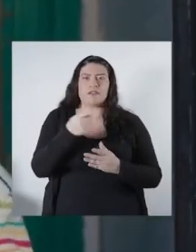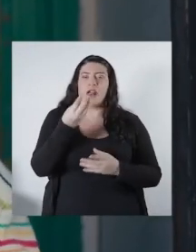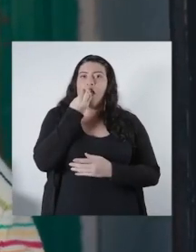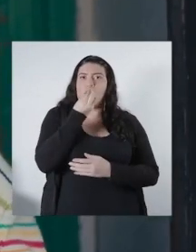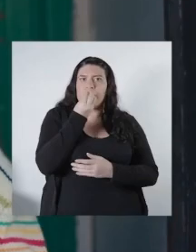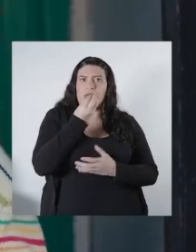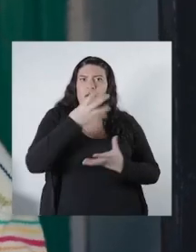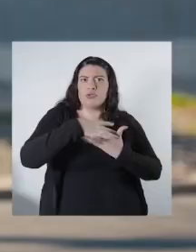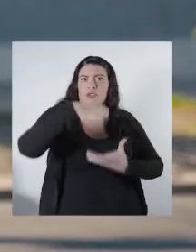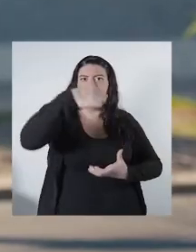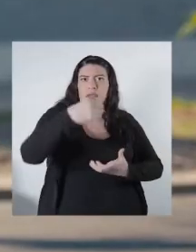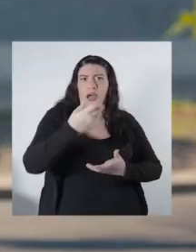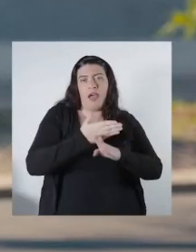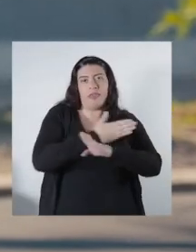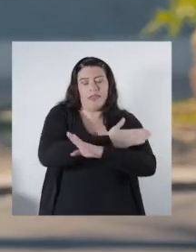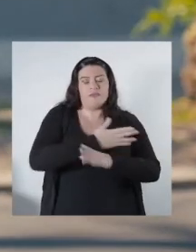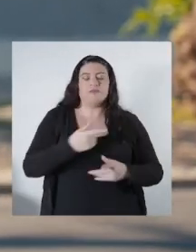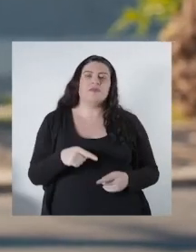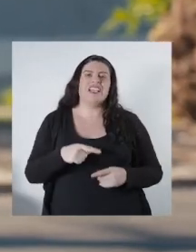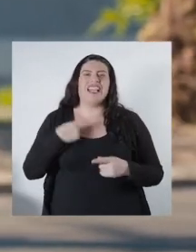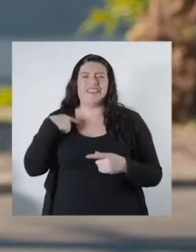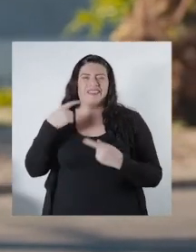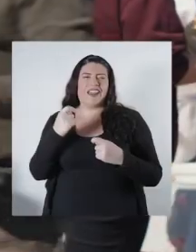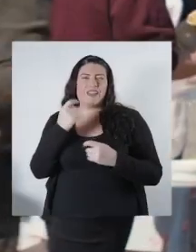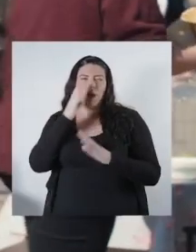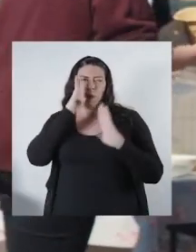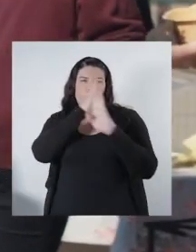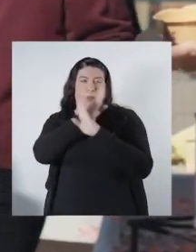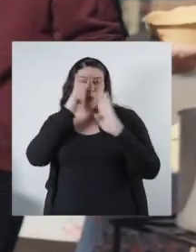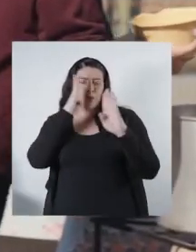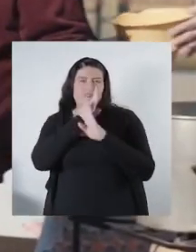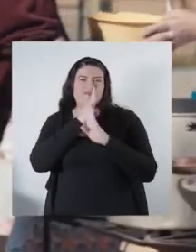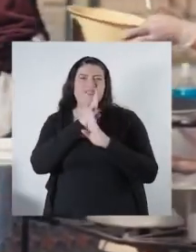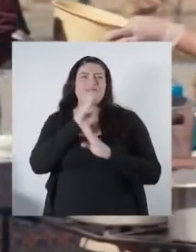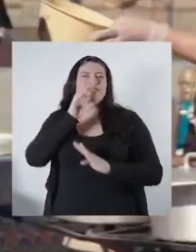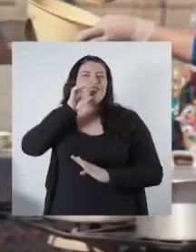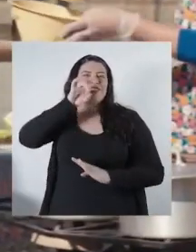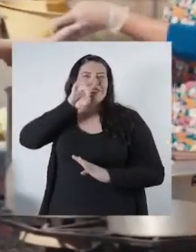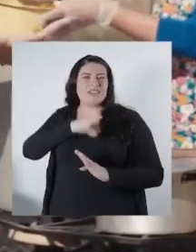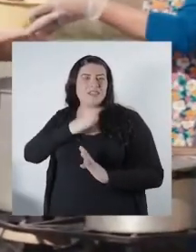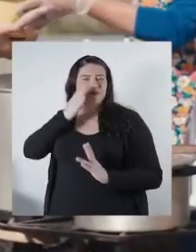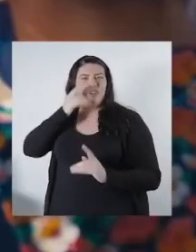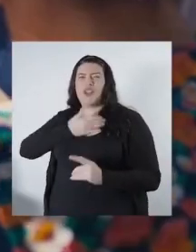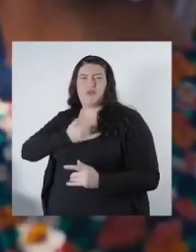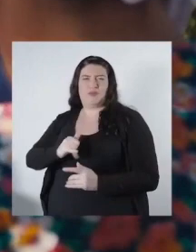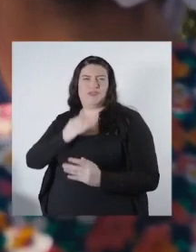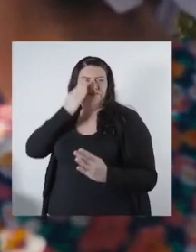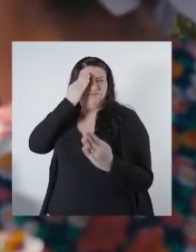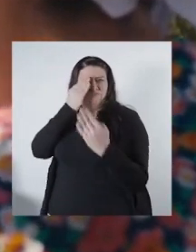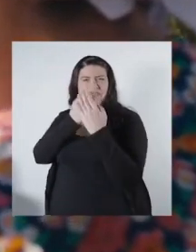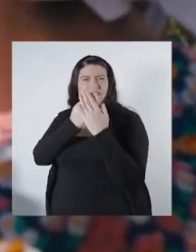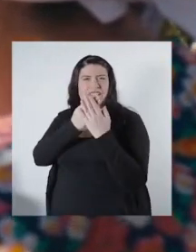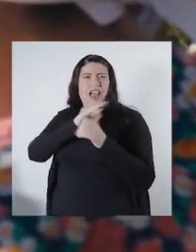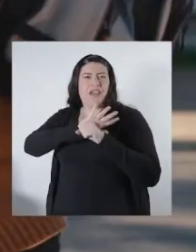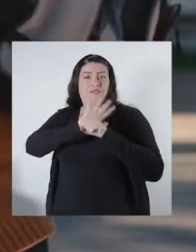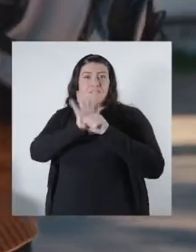la comida que nos había quitado. Aunque trata de esconderlo, yo sé que no le gusta salir a enfrentar el virus.